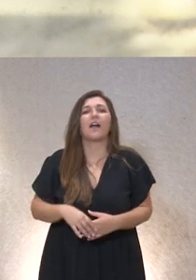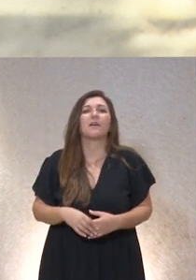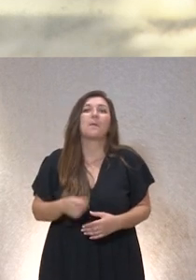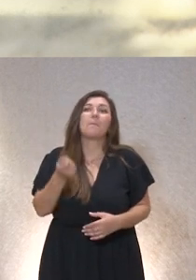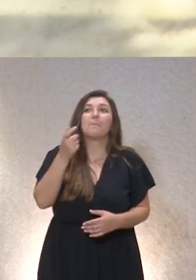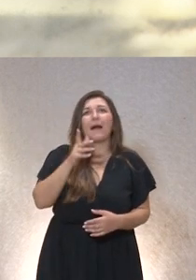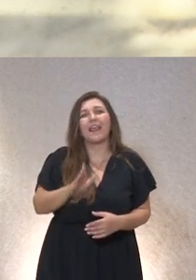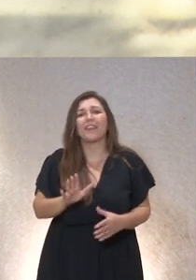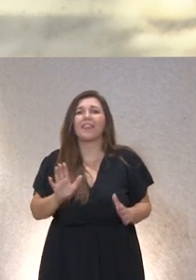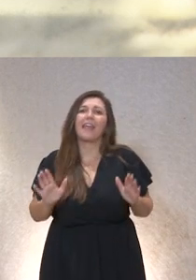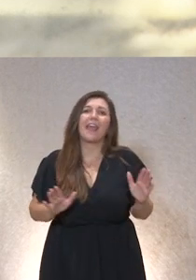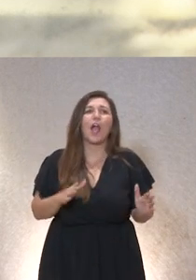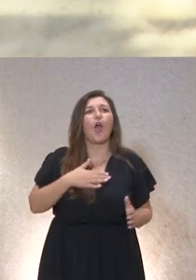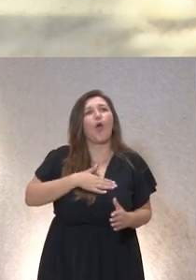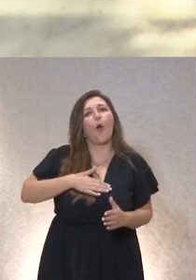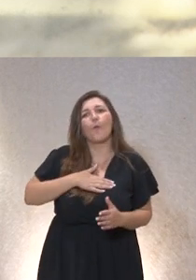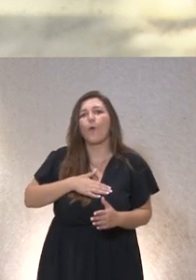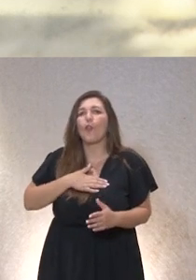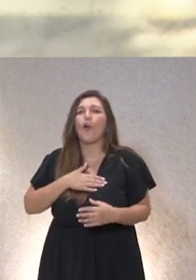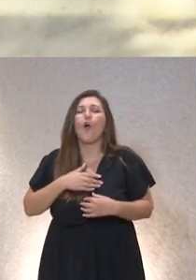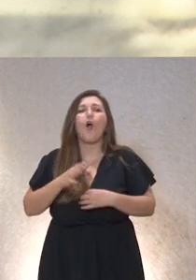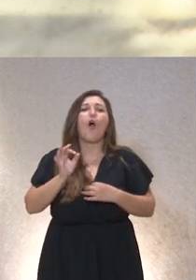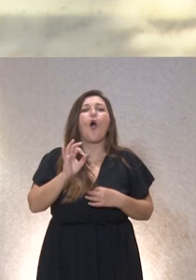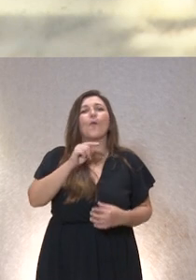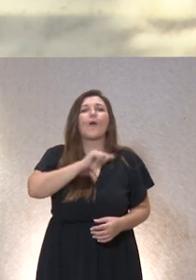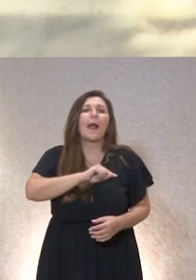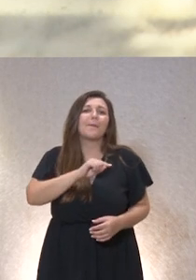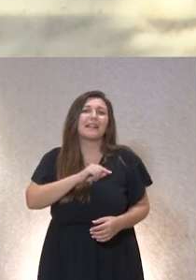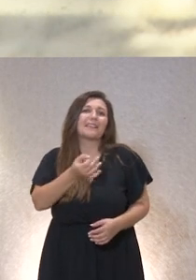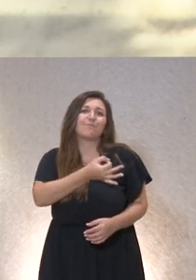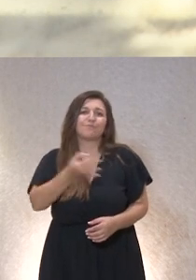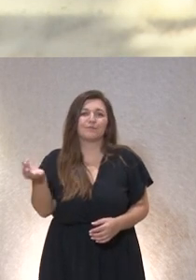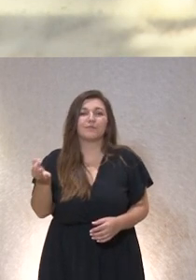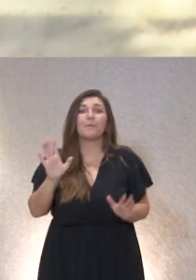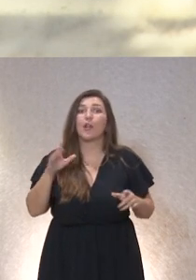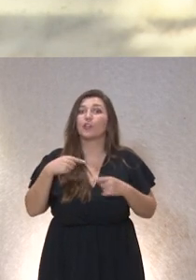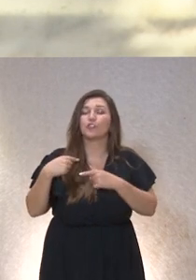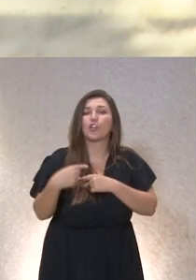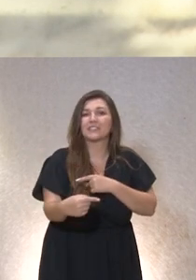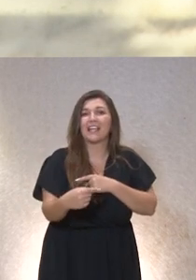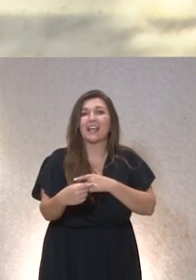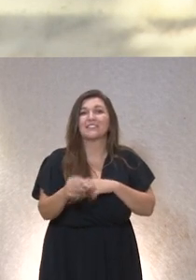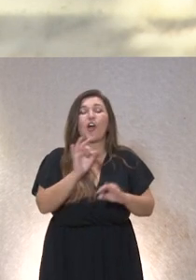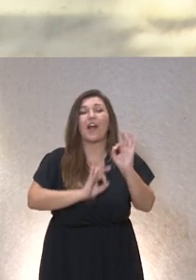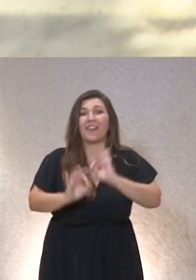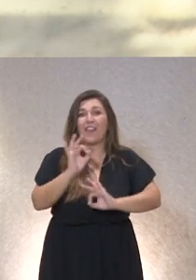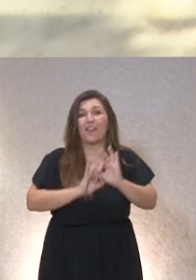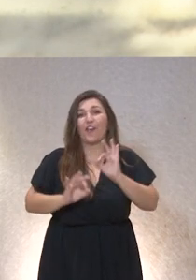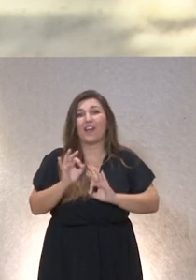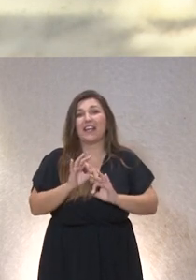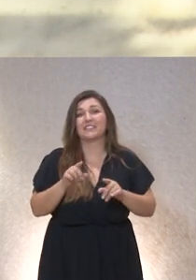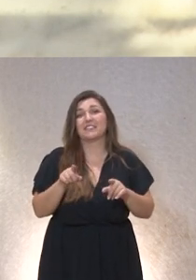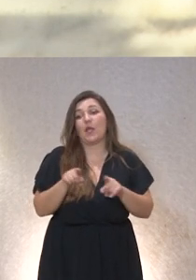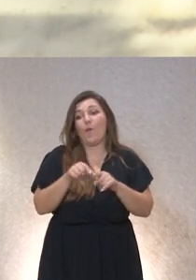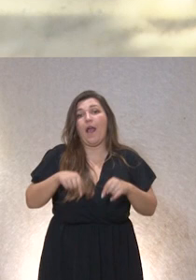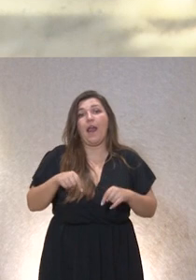aparentemente hay que hacer de lo que resulta más cómodo y quizá más duramente eficaz en el día a día de organizaciones como Plena